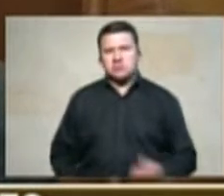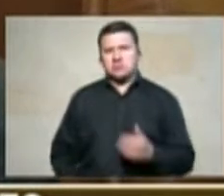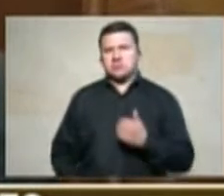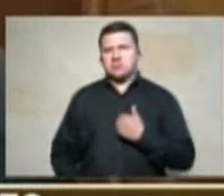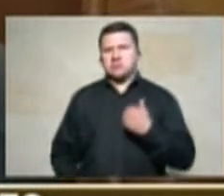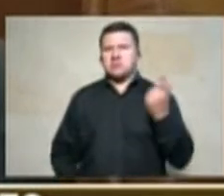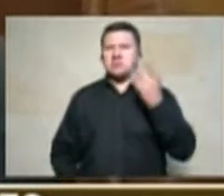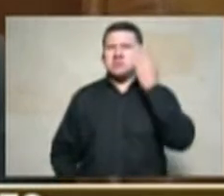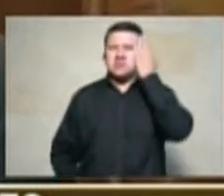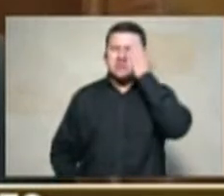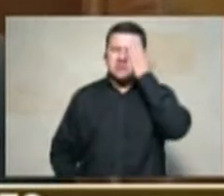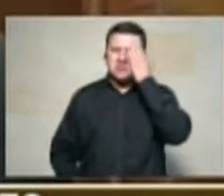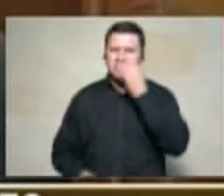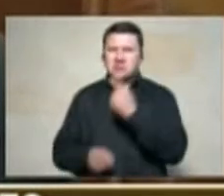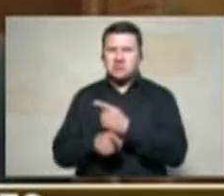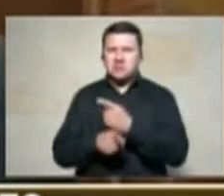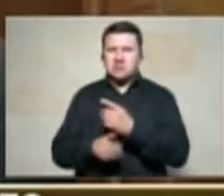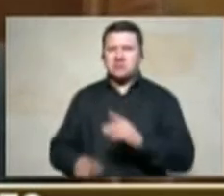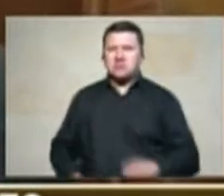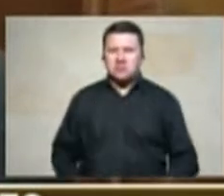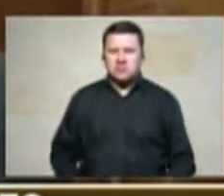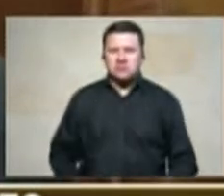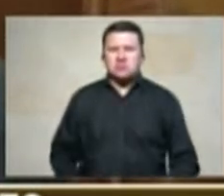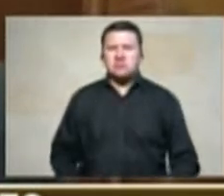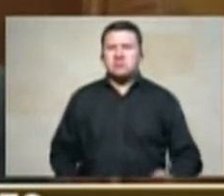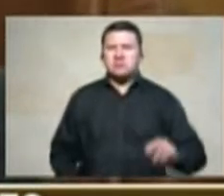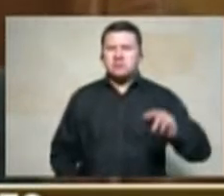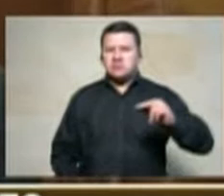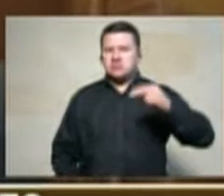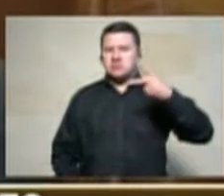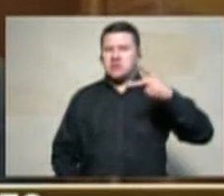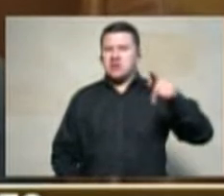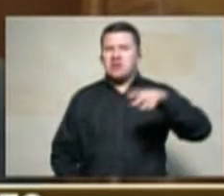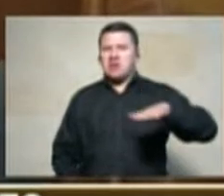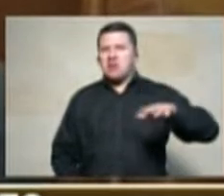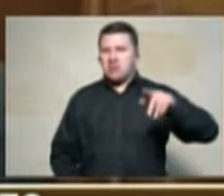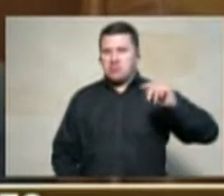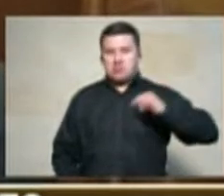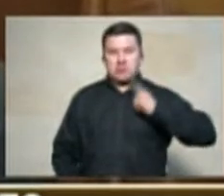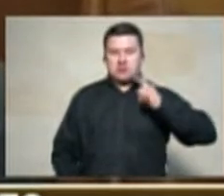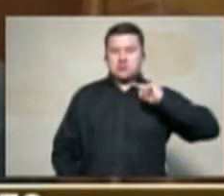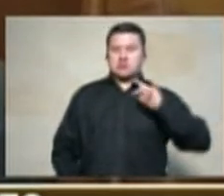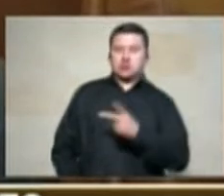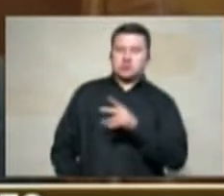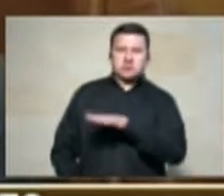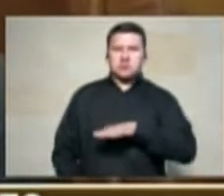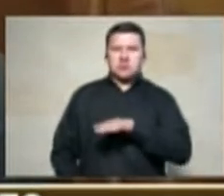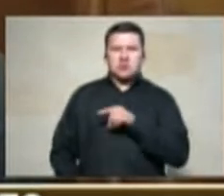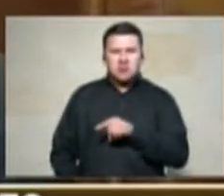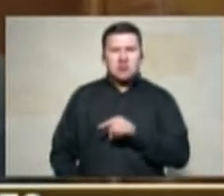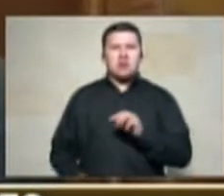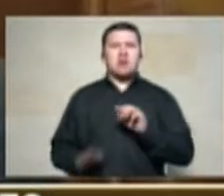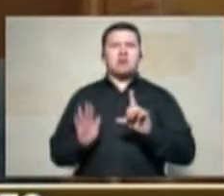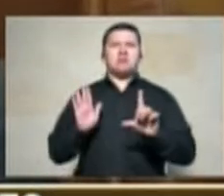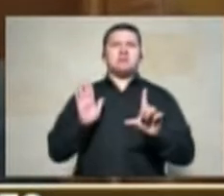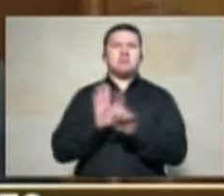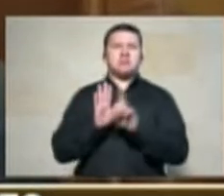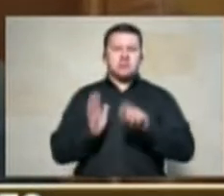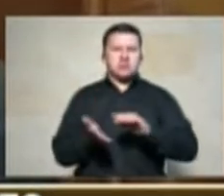segundos ocupantes y la ley tiene solución frente a los segundos ocupantes